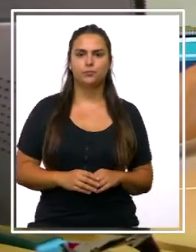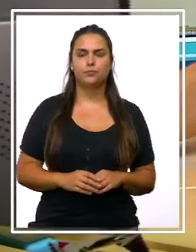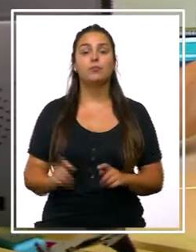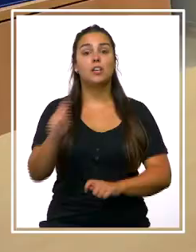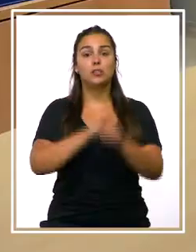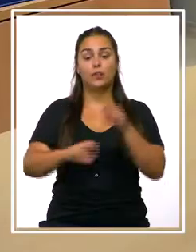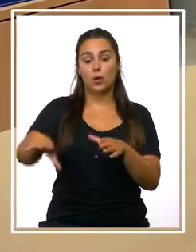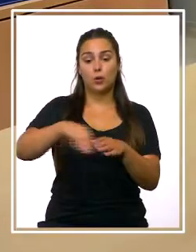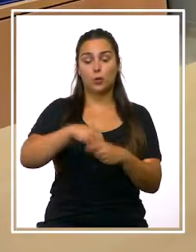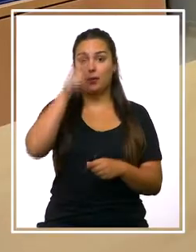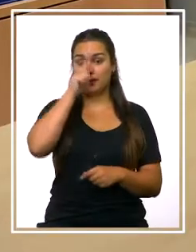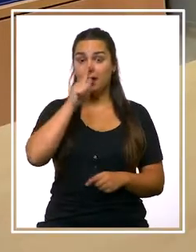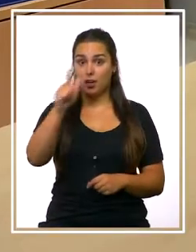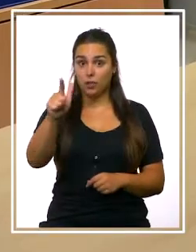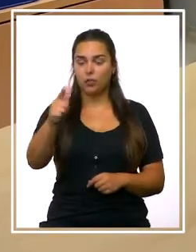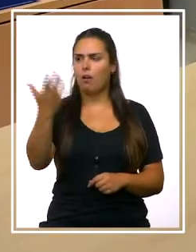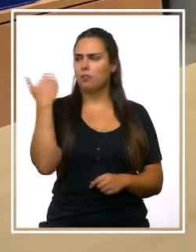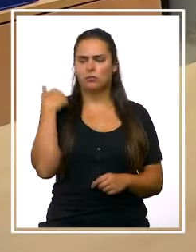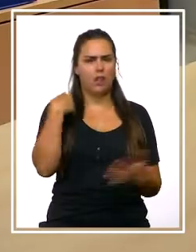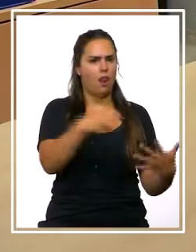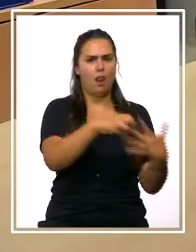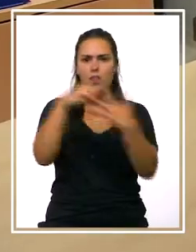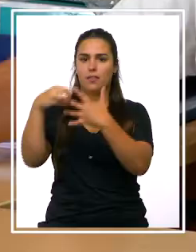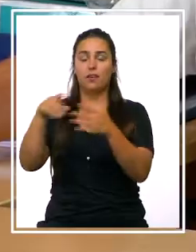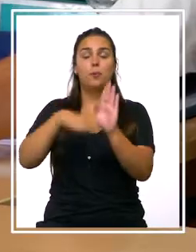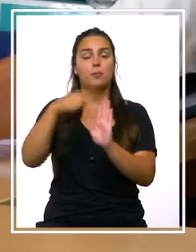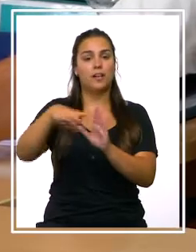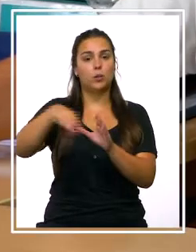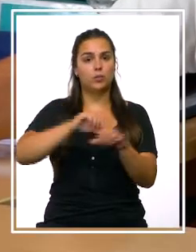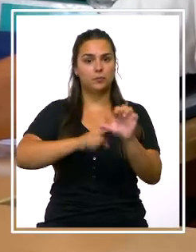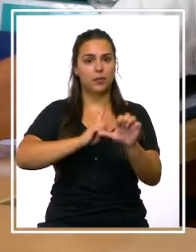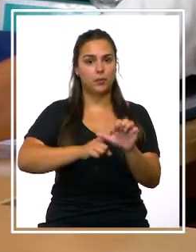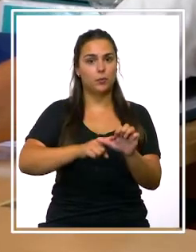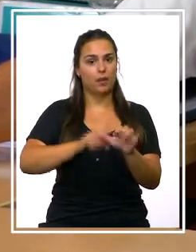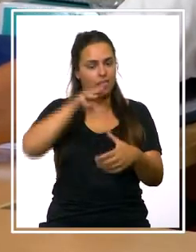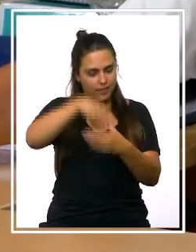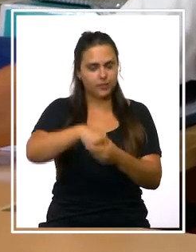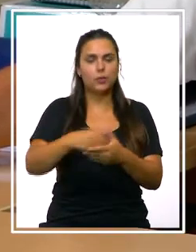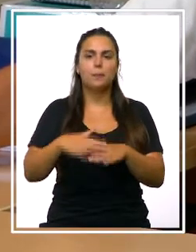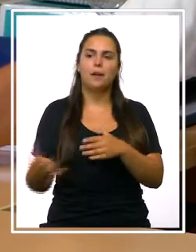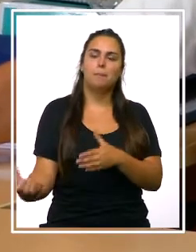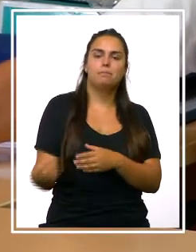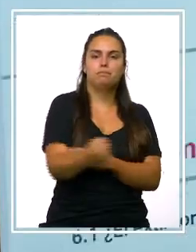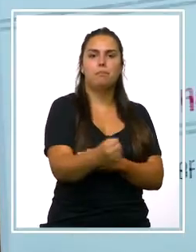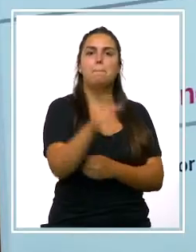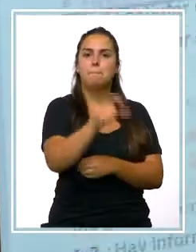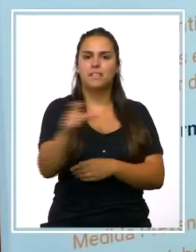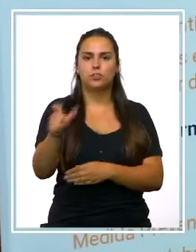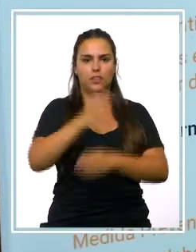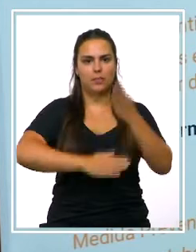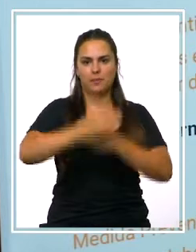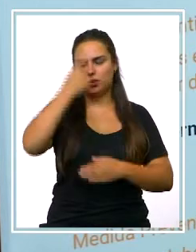La Asociación Includes de Almendralejo fue una de las pioneras dentro de plena inclusión Extremadura en incorporar a una persona con